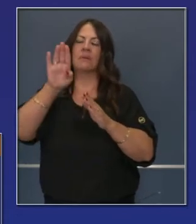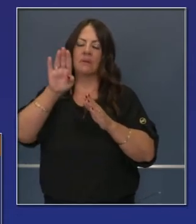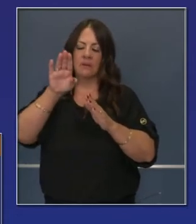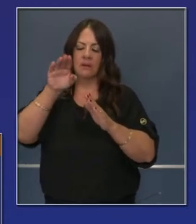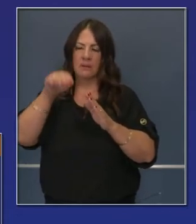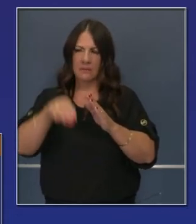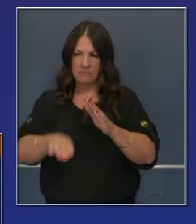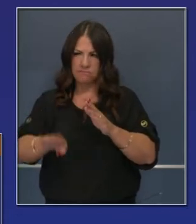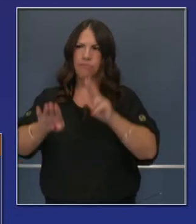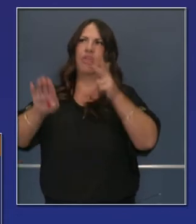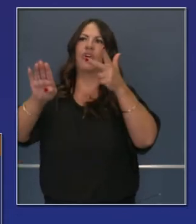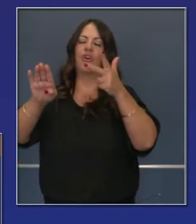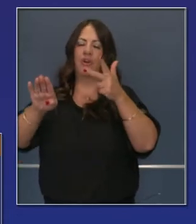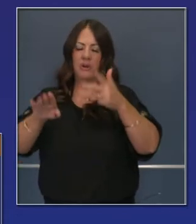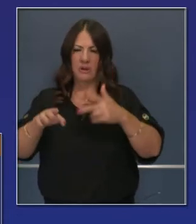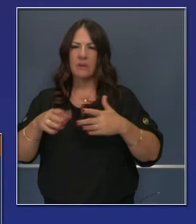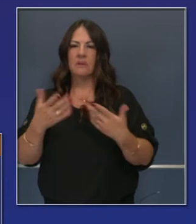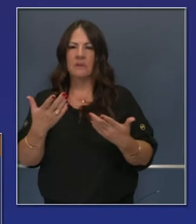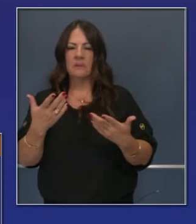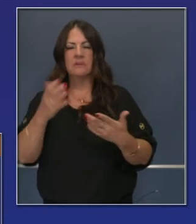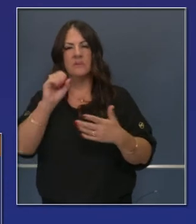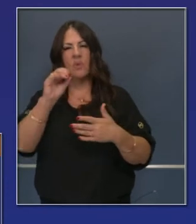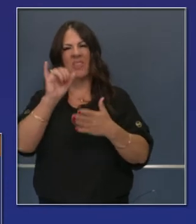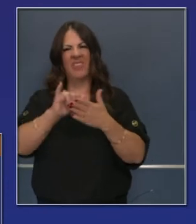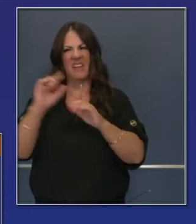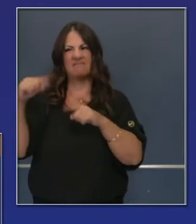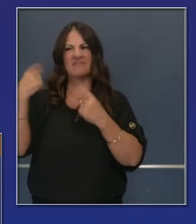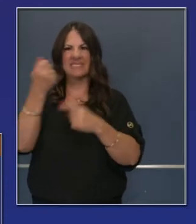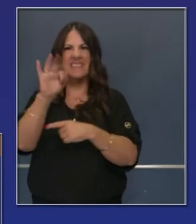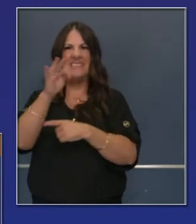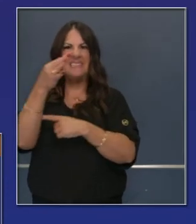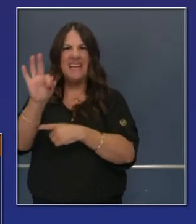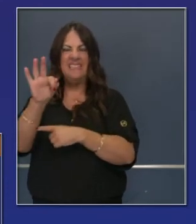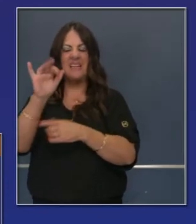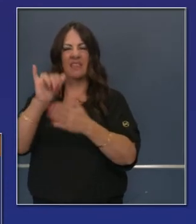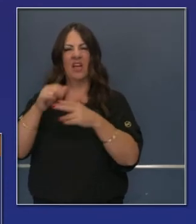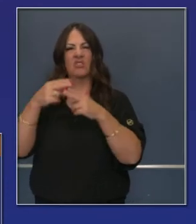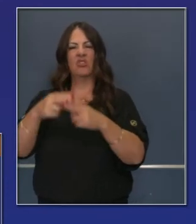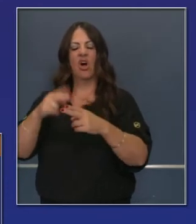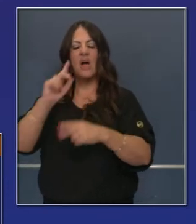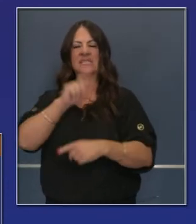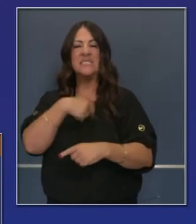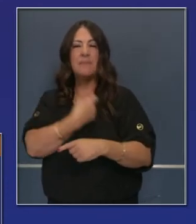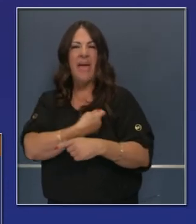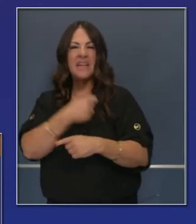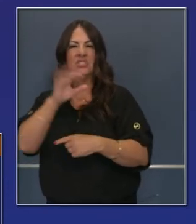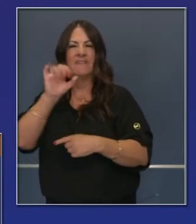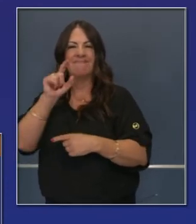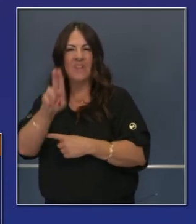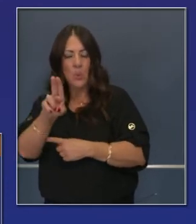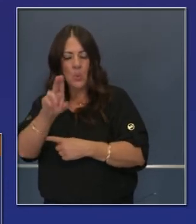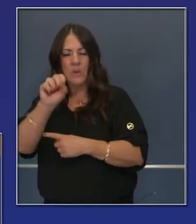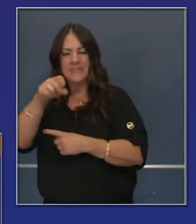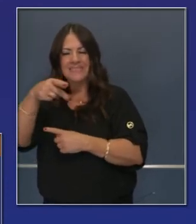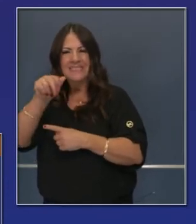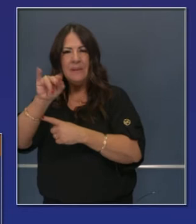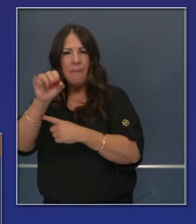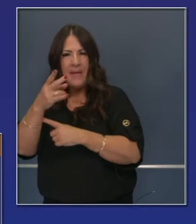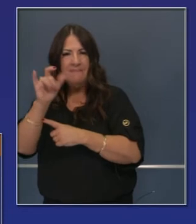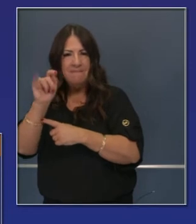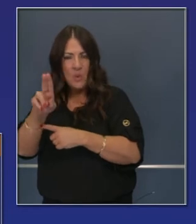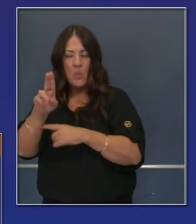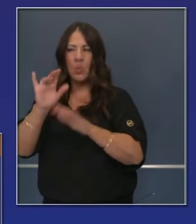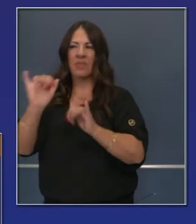y científicos, los que han seguido nuestra data y estas corrientes desde las pandemias del